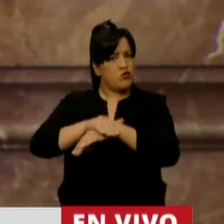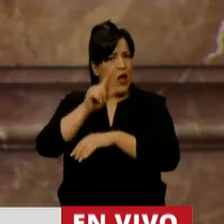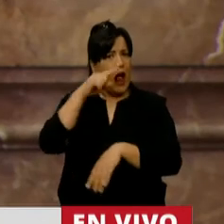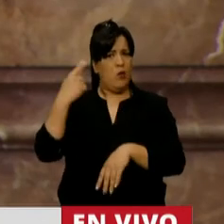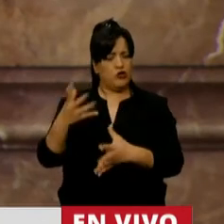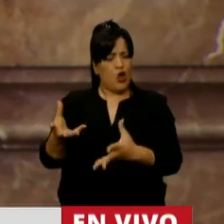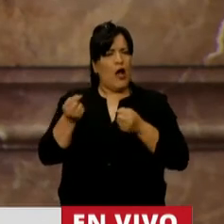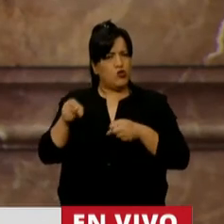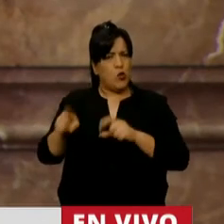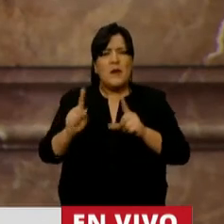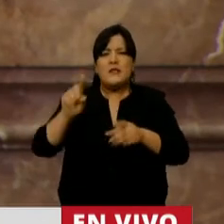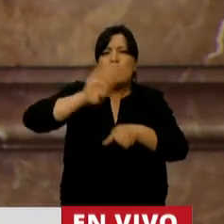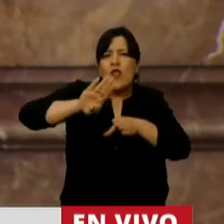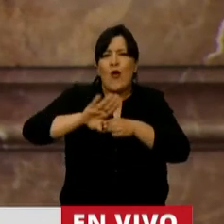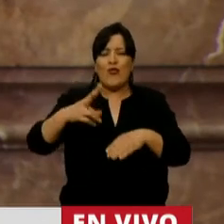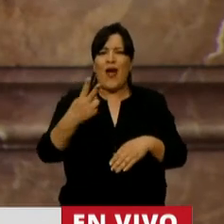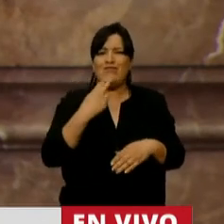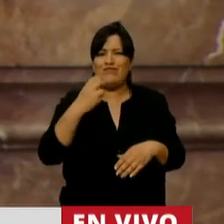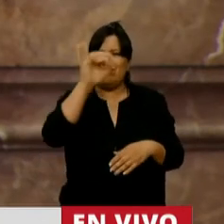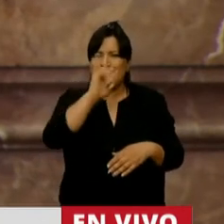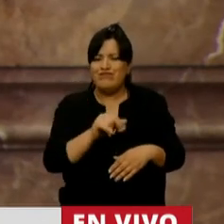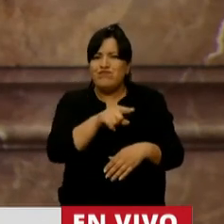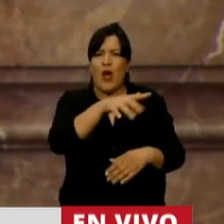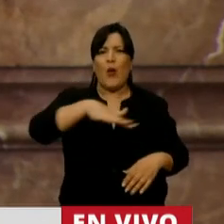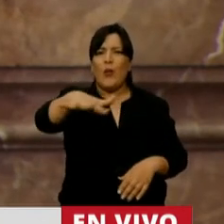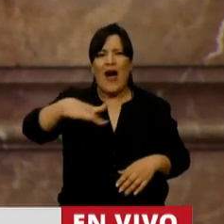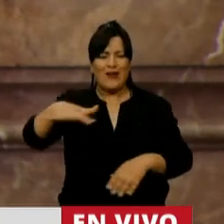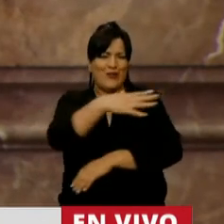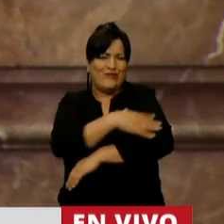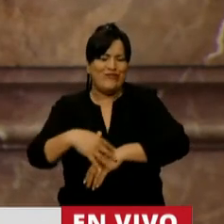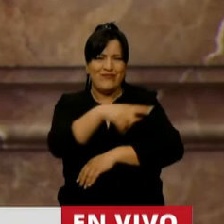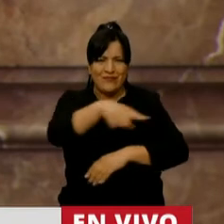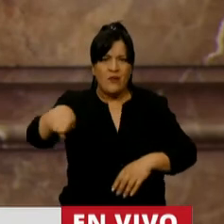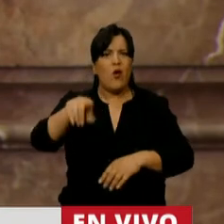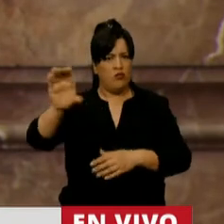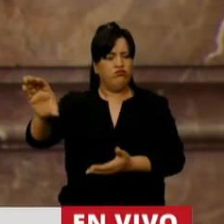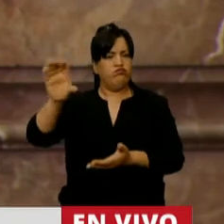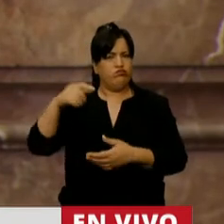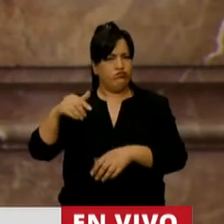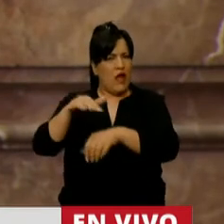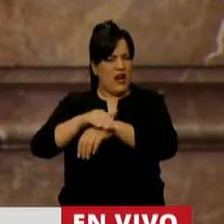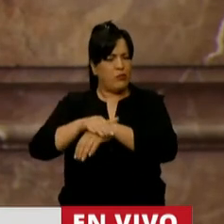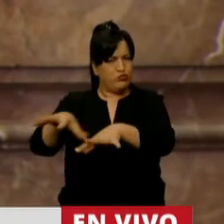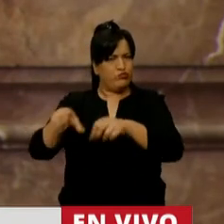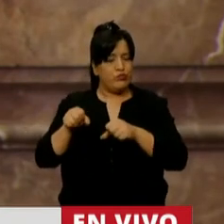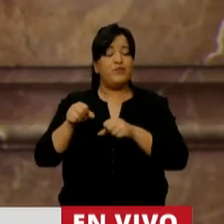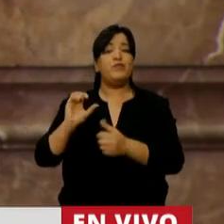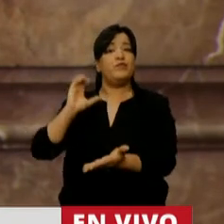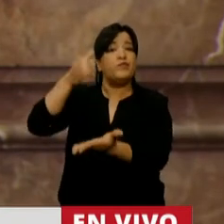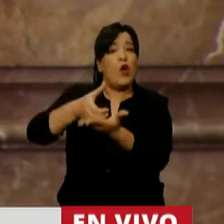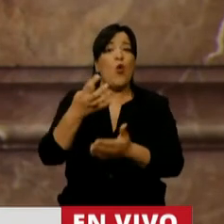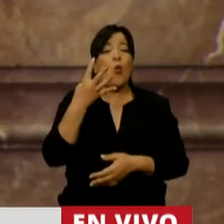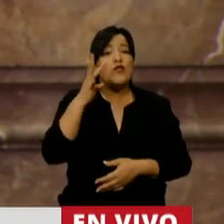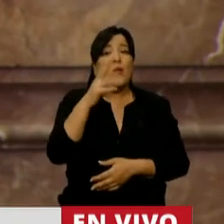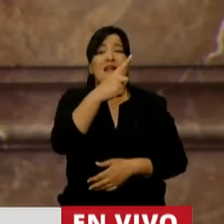de la deuda por energía eléctrica de los barrios populares. Con un aporte de 4.100 millones